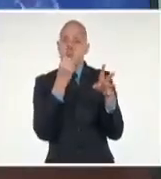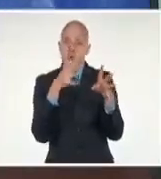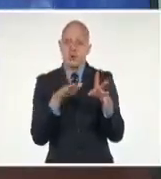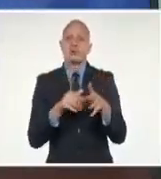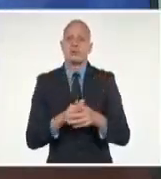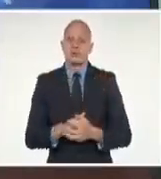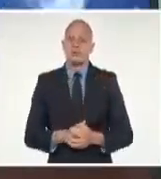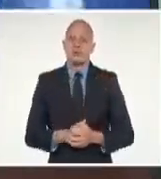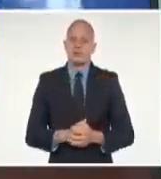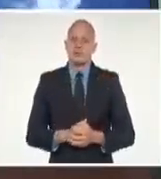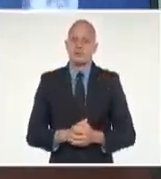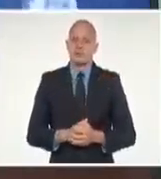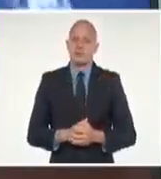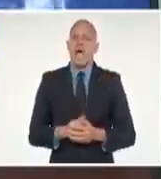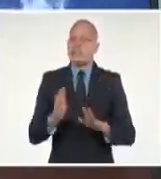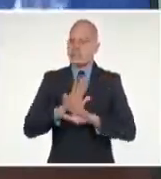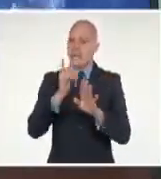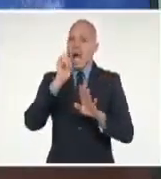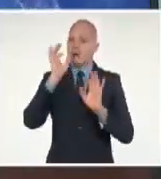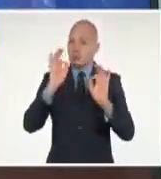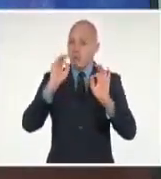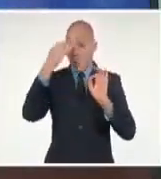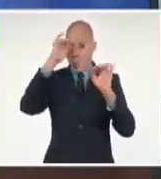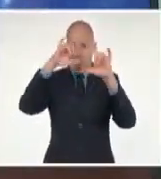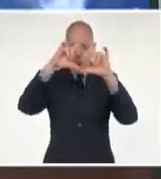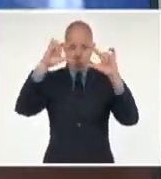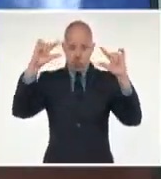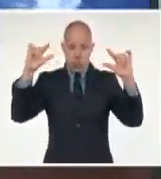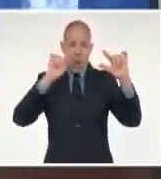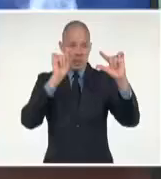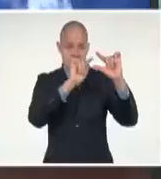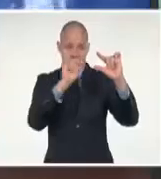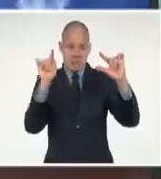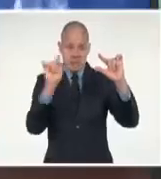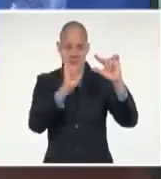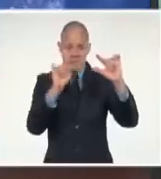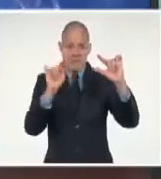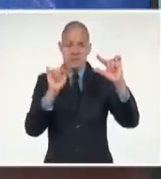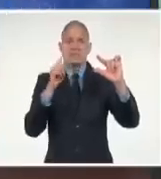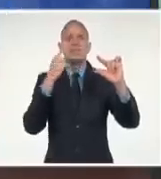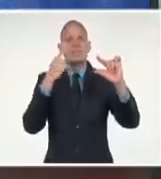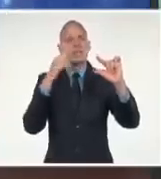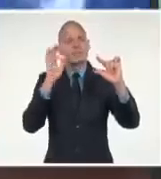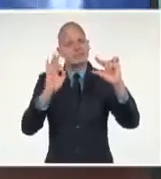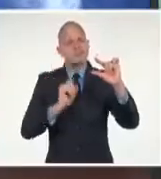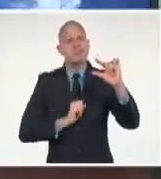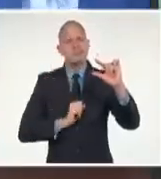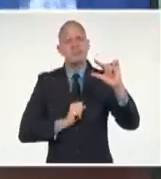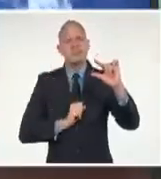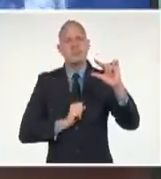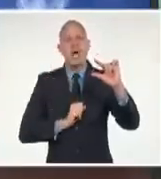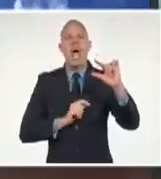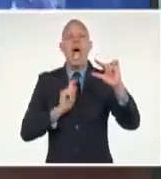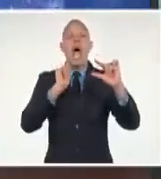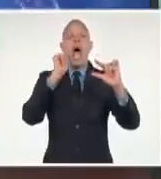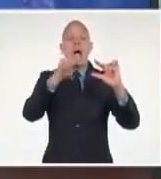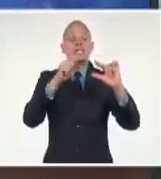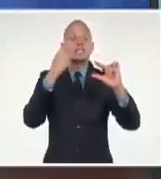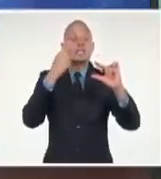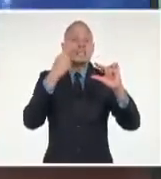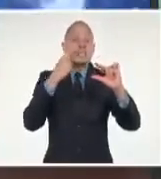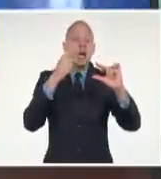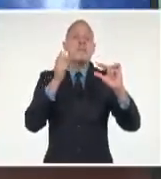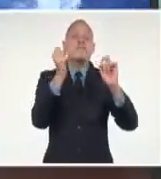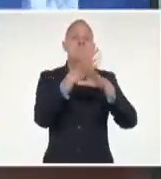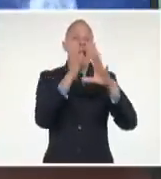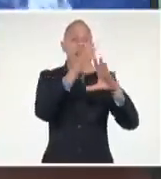Por lo tanto, se está pasando en todos estos lugares, no hay fuertes tormentas eléctricas. Nada más que ahí. En el resto, hay un poco de viento,